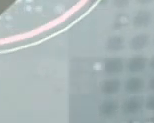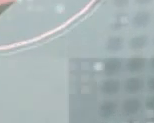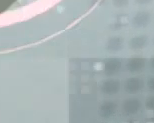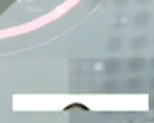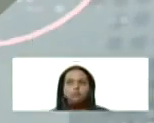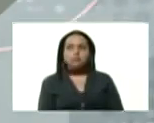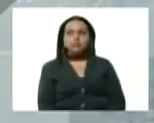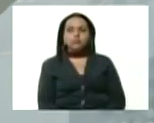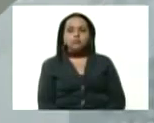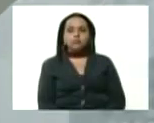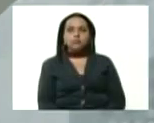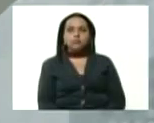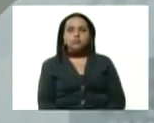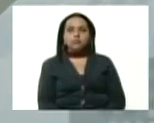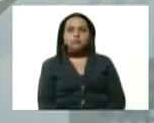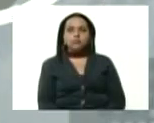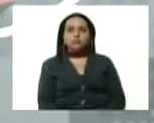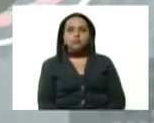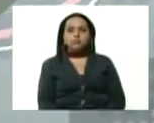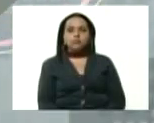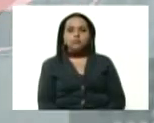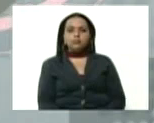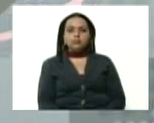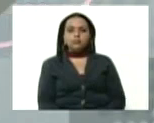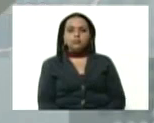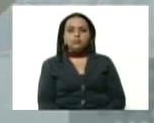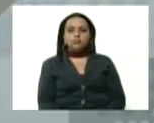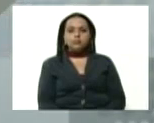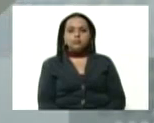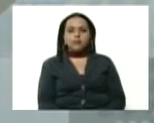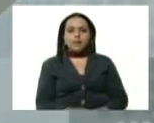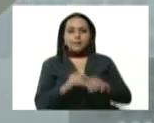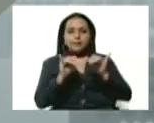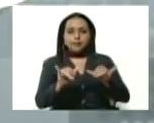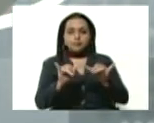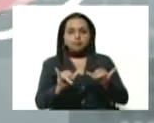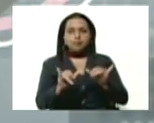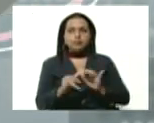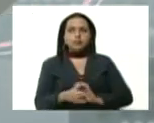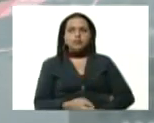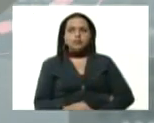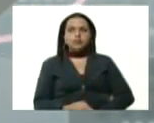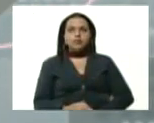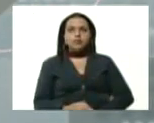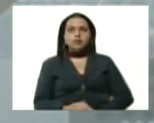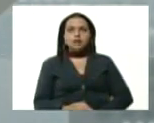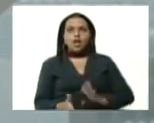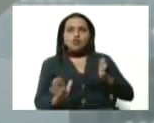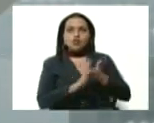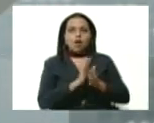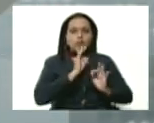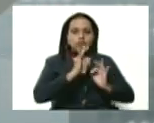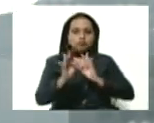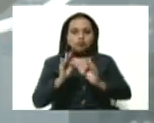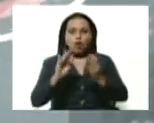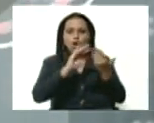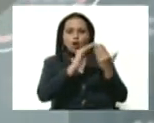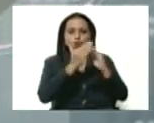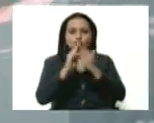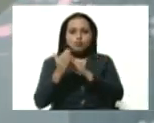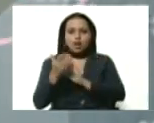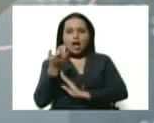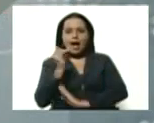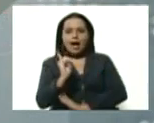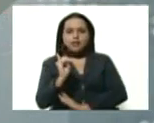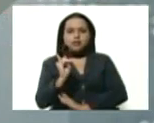o en la frontera con Brasil. Sobre los casos de transmisión comunitaria que estamos